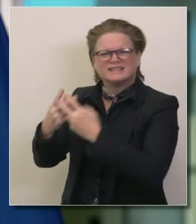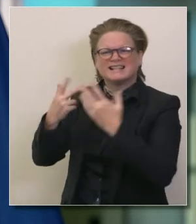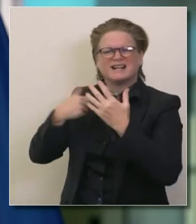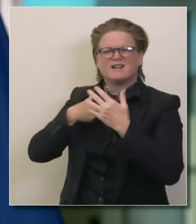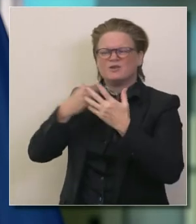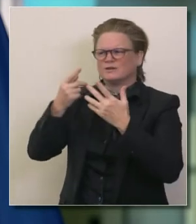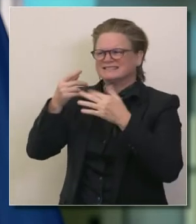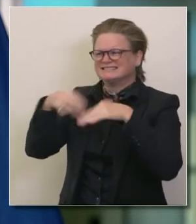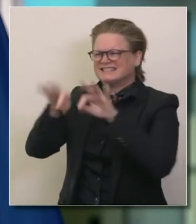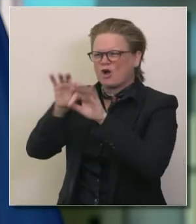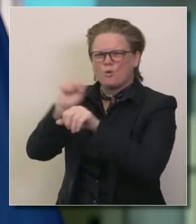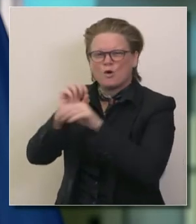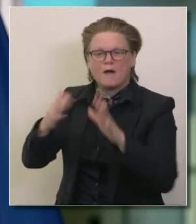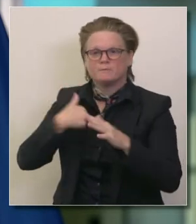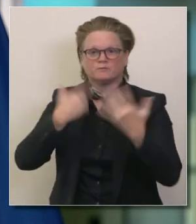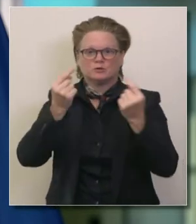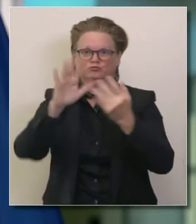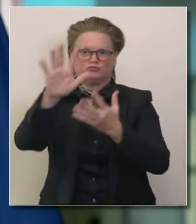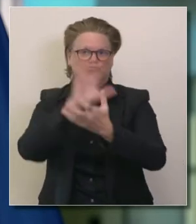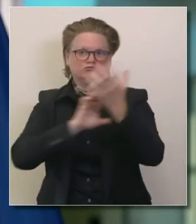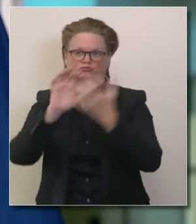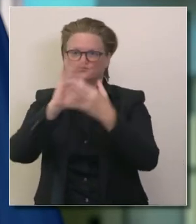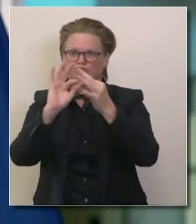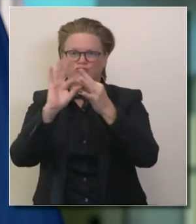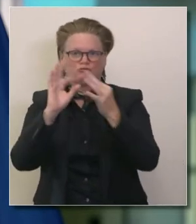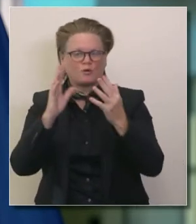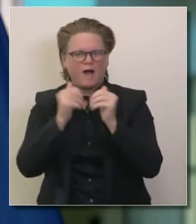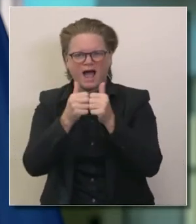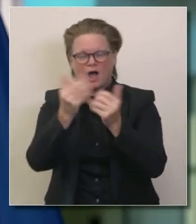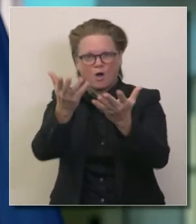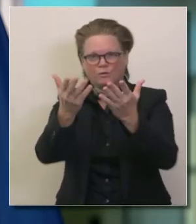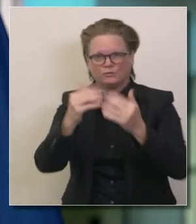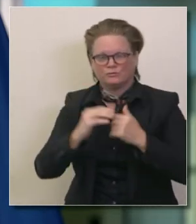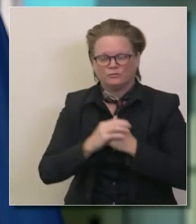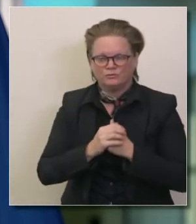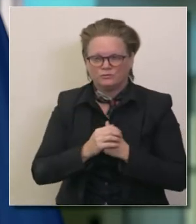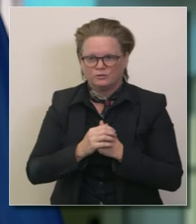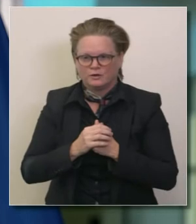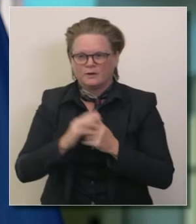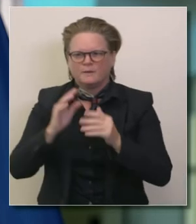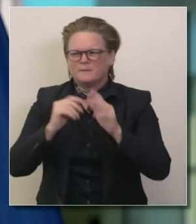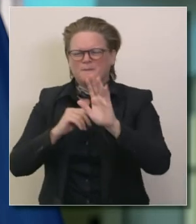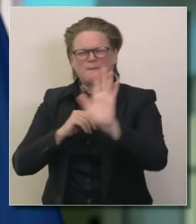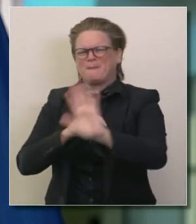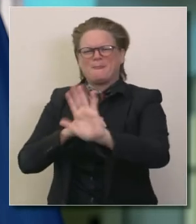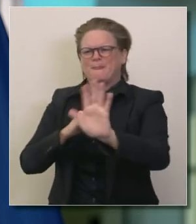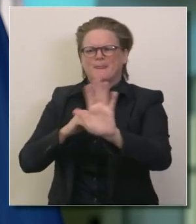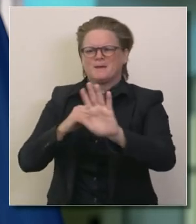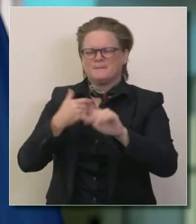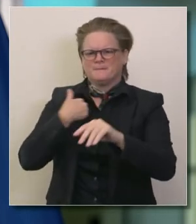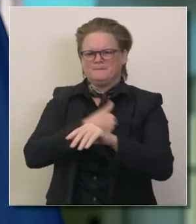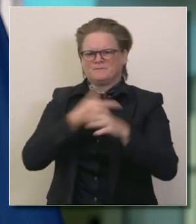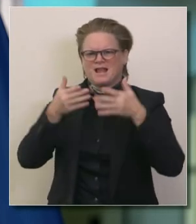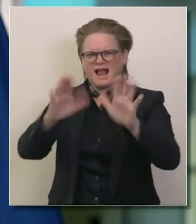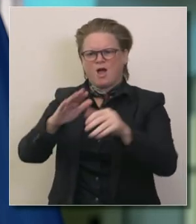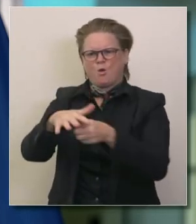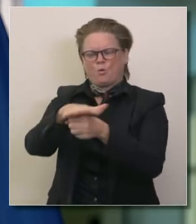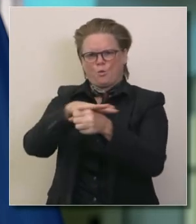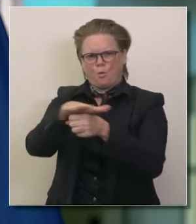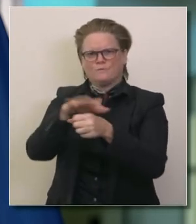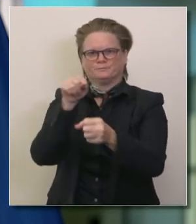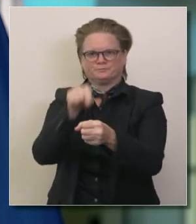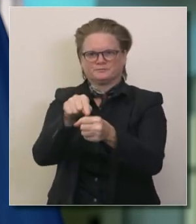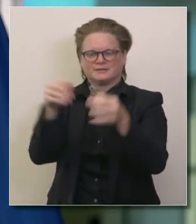estado si cae a menos de 15 por ciento de la capacidad o si está en una región como en la bahía donde apoyamos la toma de